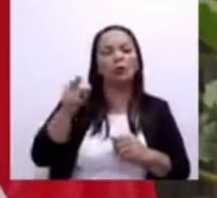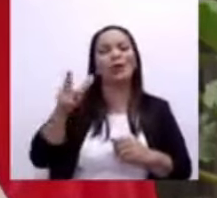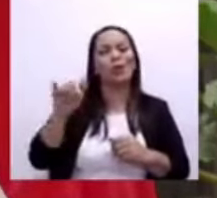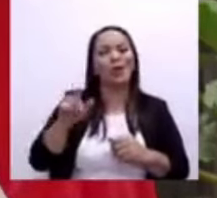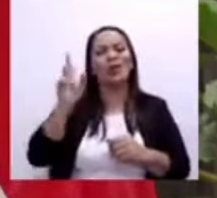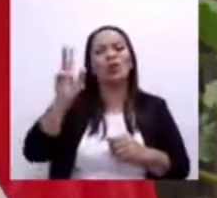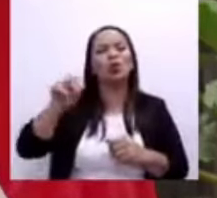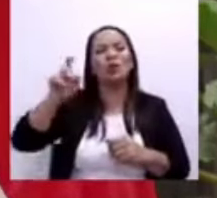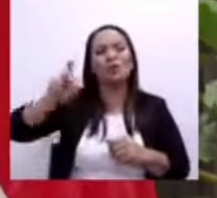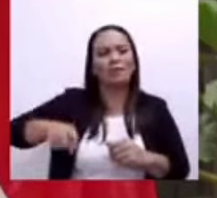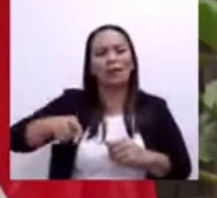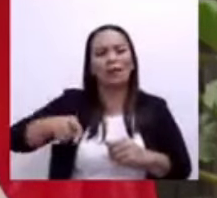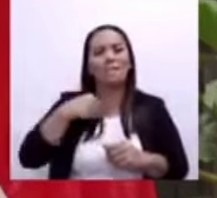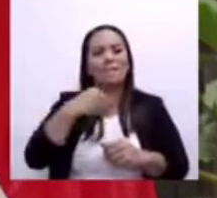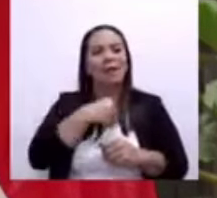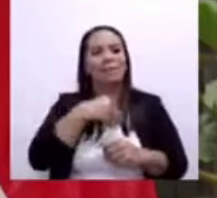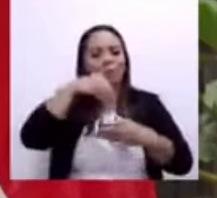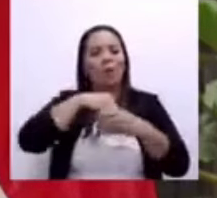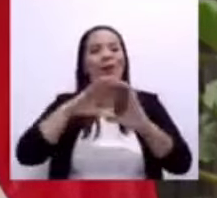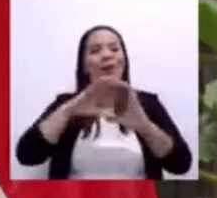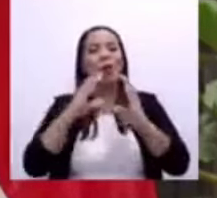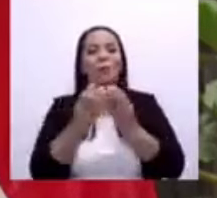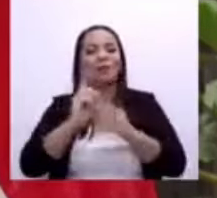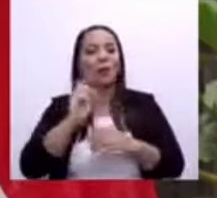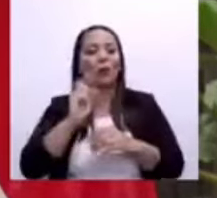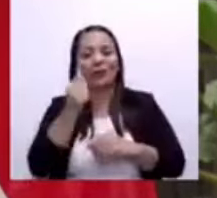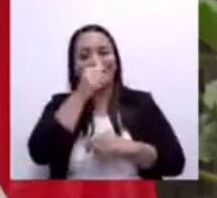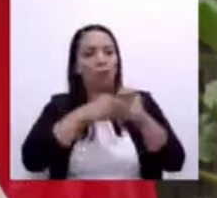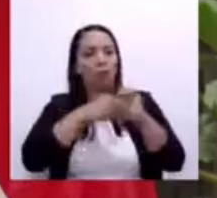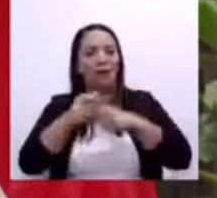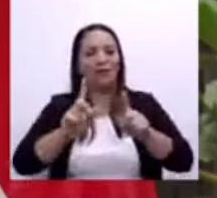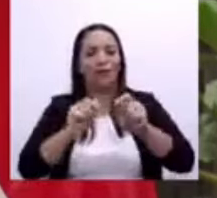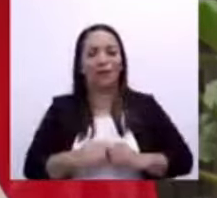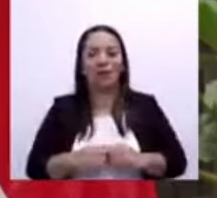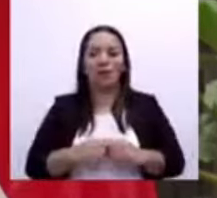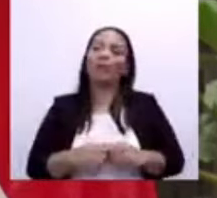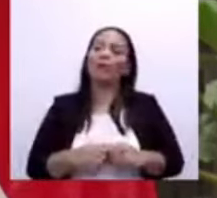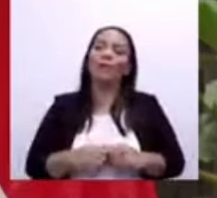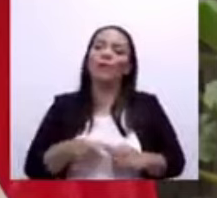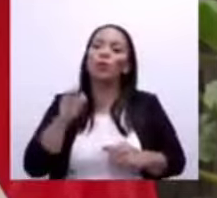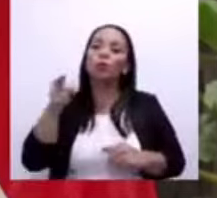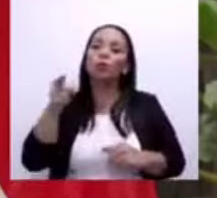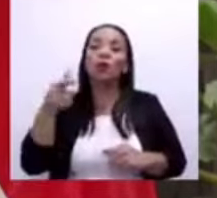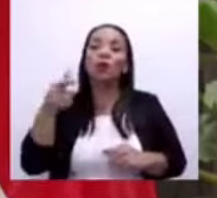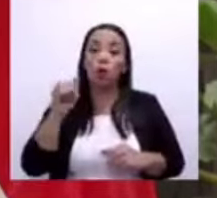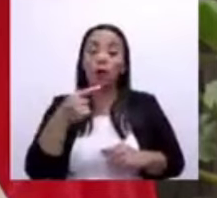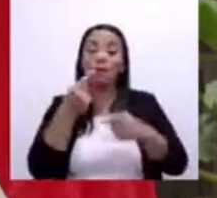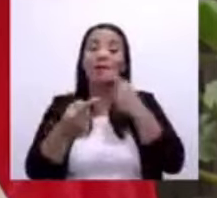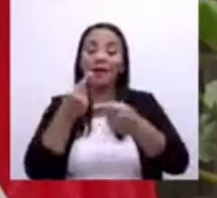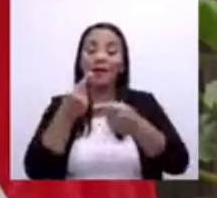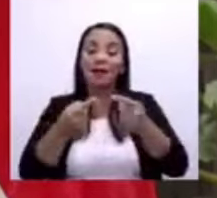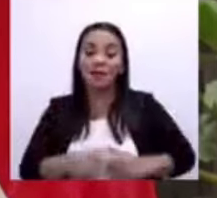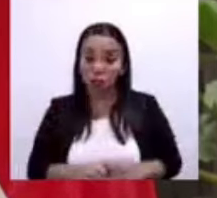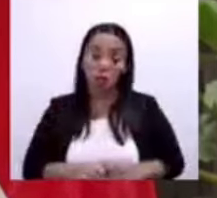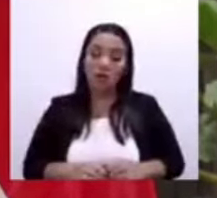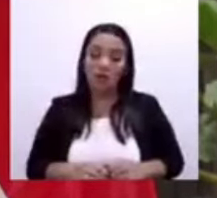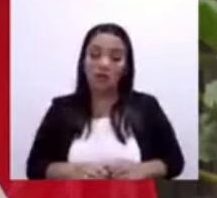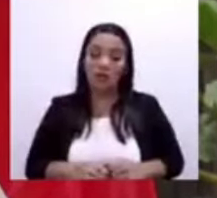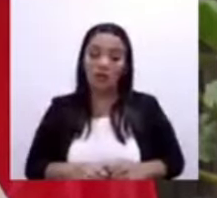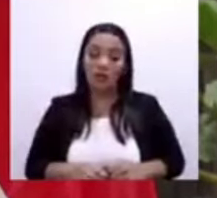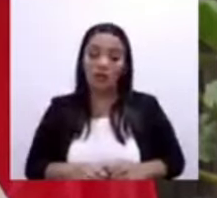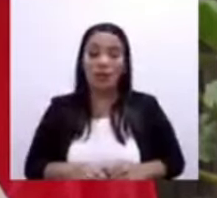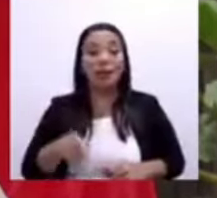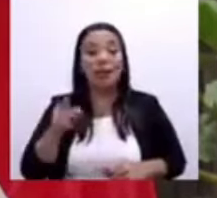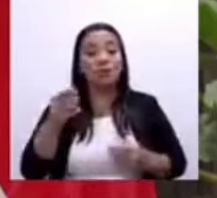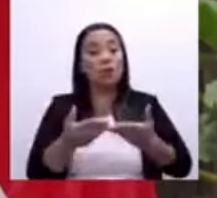de la Comisión. Sus declaraciones le dan al pueblo de Costa